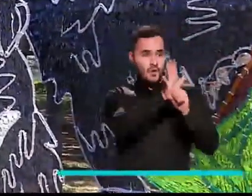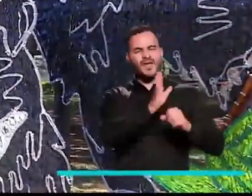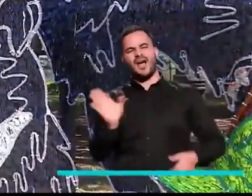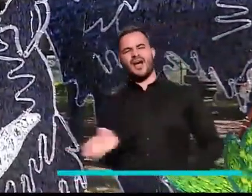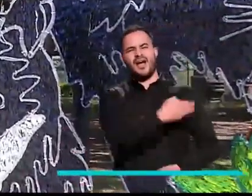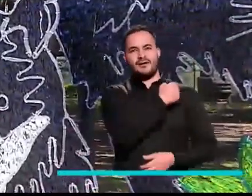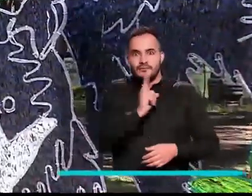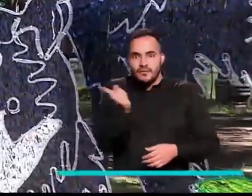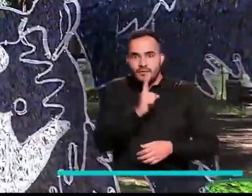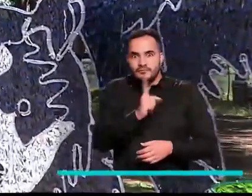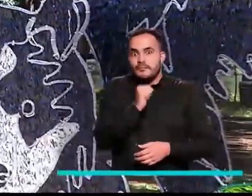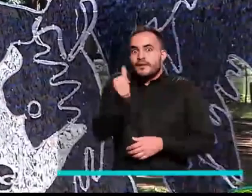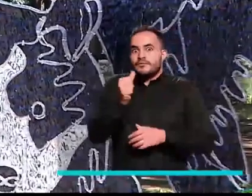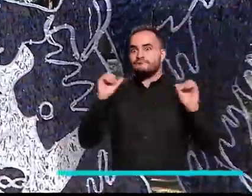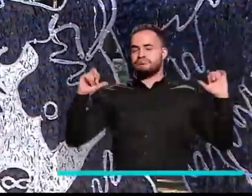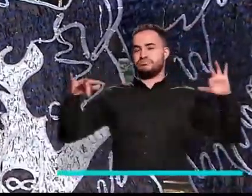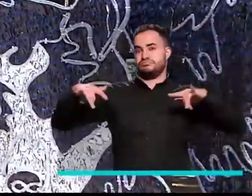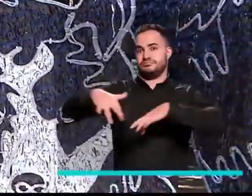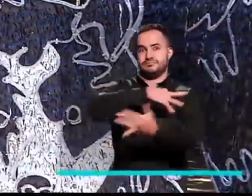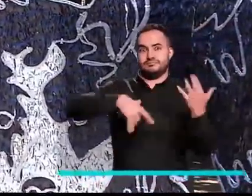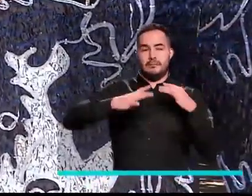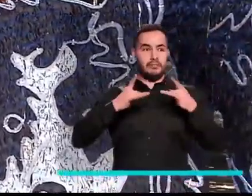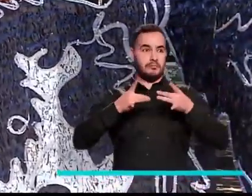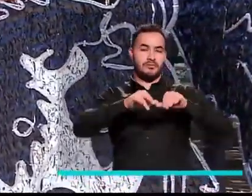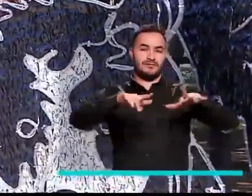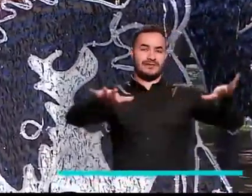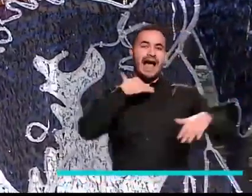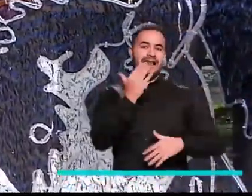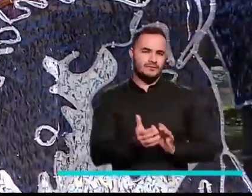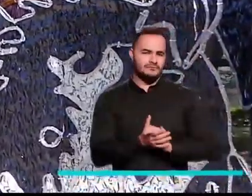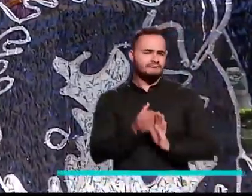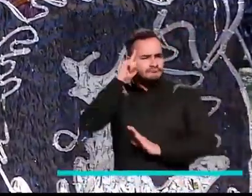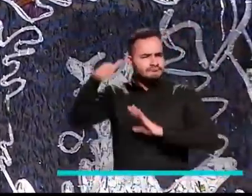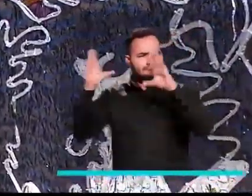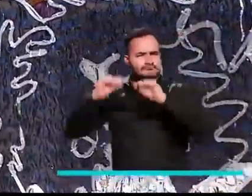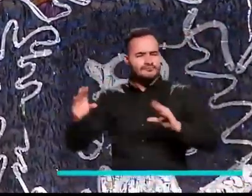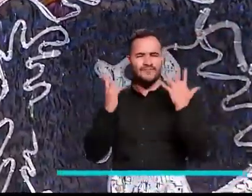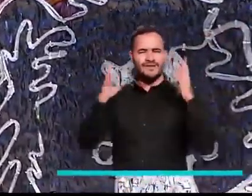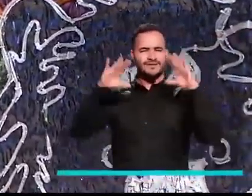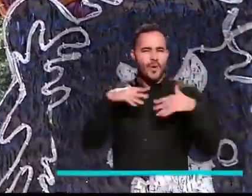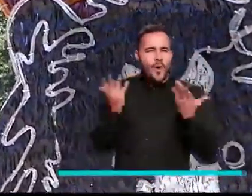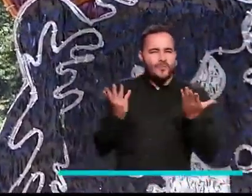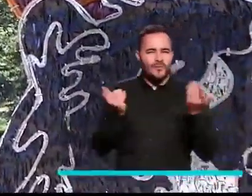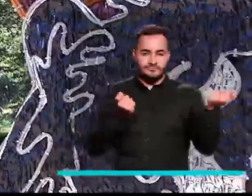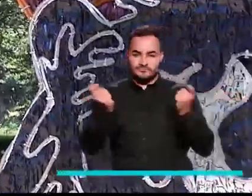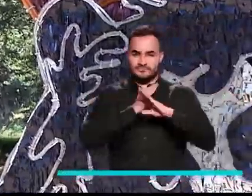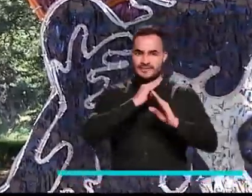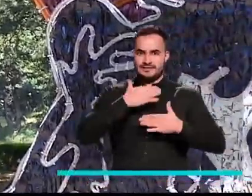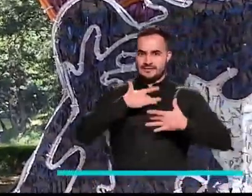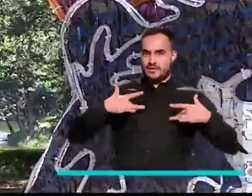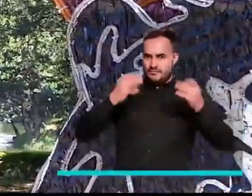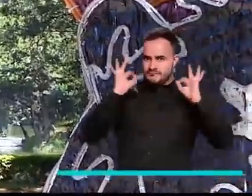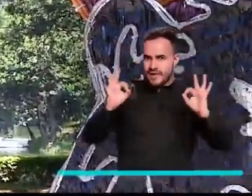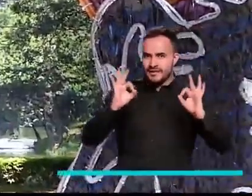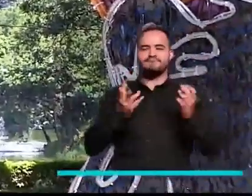los efectos de la COVID-19. Por el contrario, los pueden intensificar. Les contamos cómo disfrutar de las actividades decembrinas sin poner en riesgo